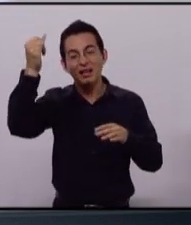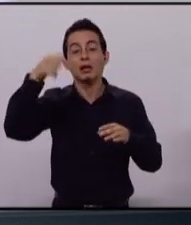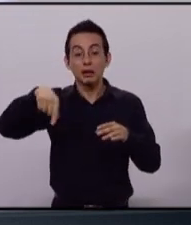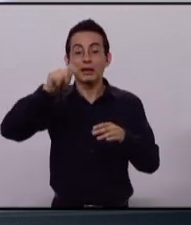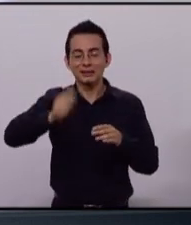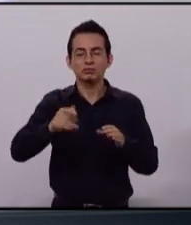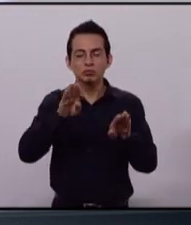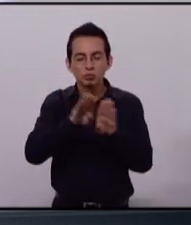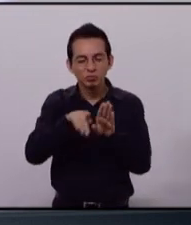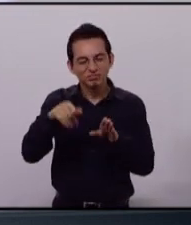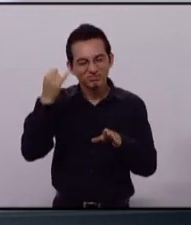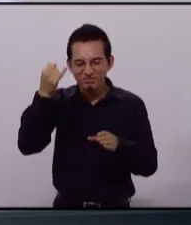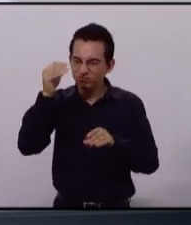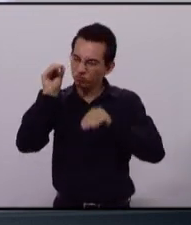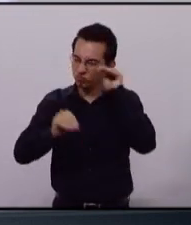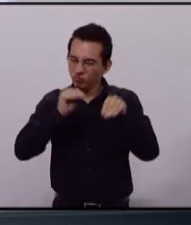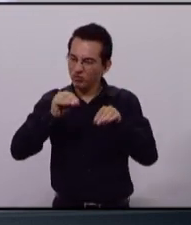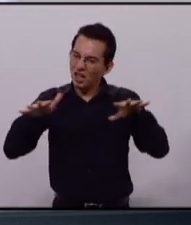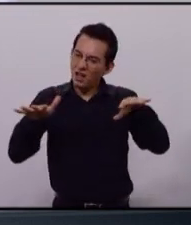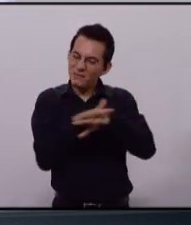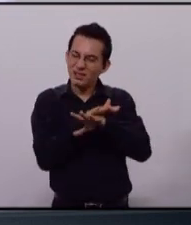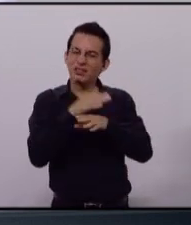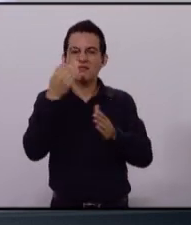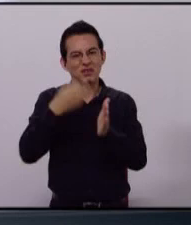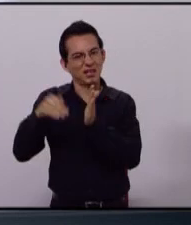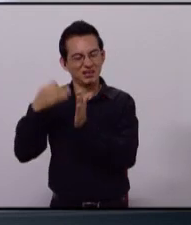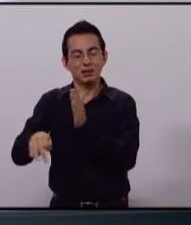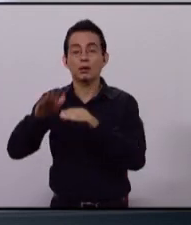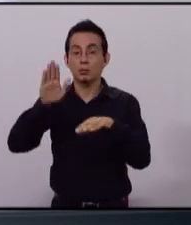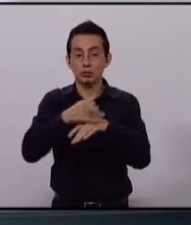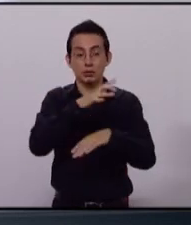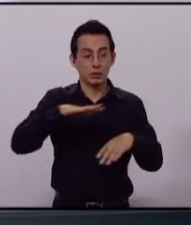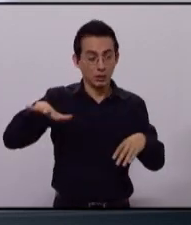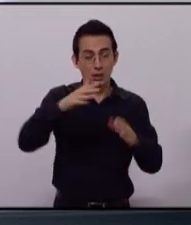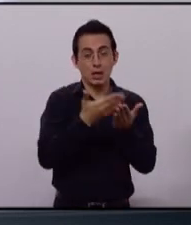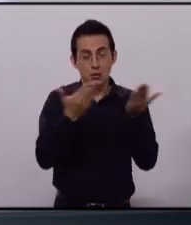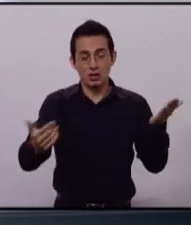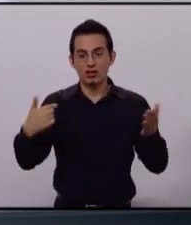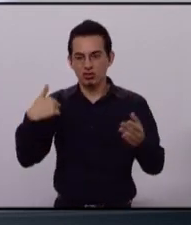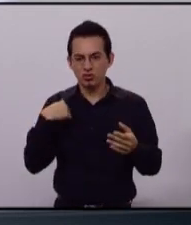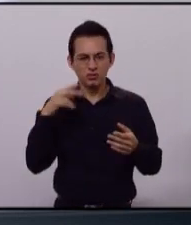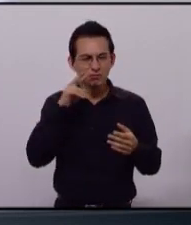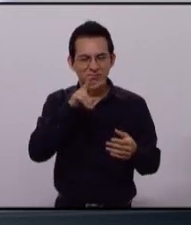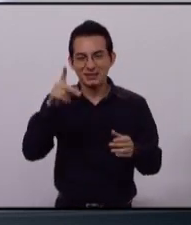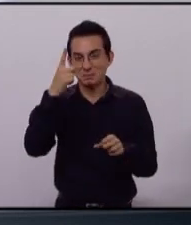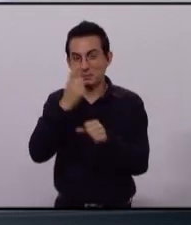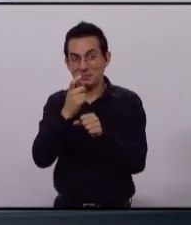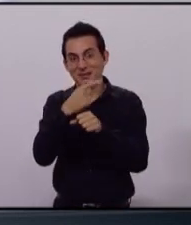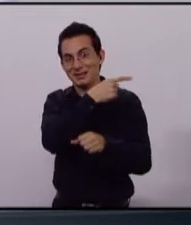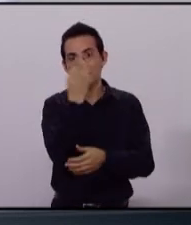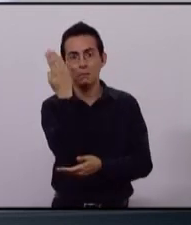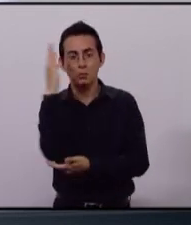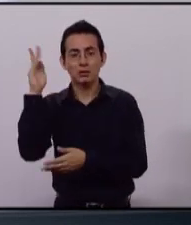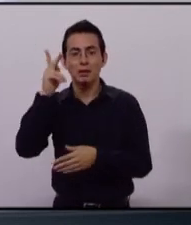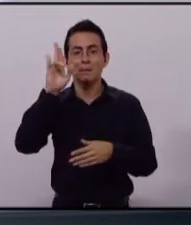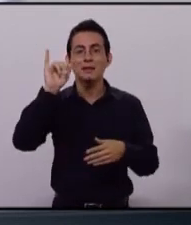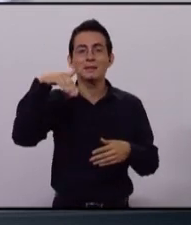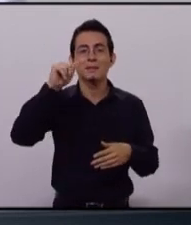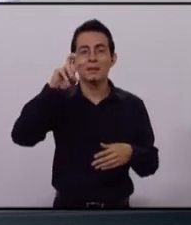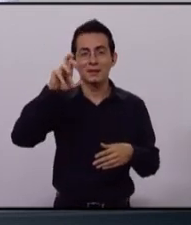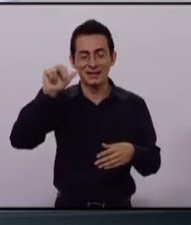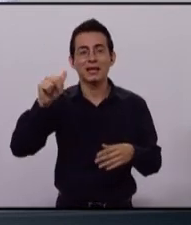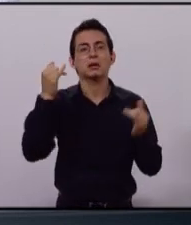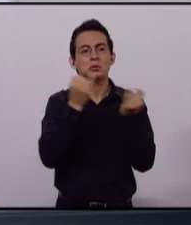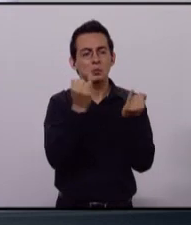rediccionamiento. Voy a generar el rescate de nuestro corredor agrícola que comienza en la primavera y pasa por la venta del astillero